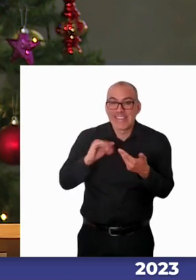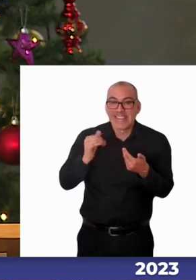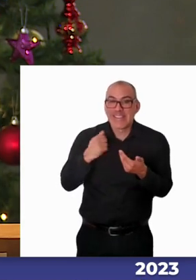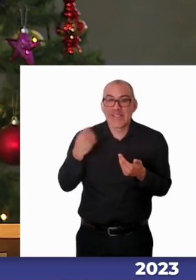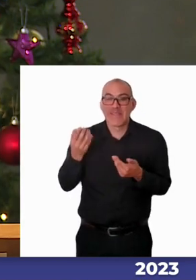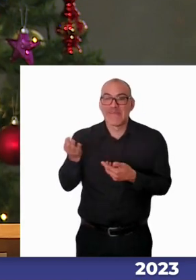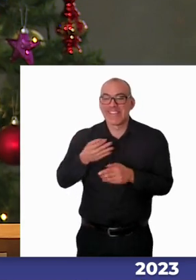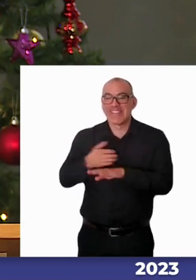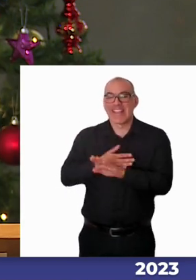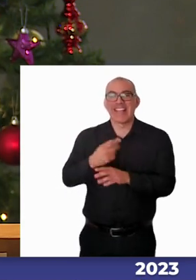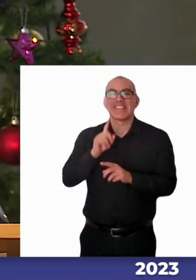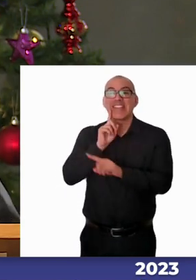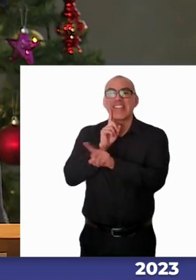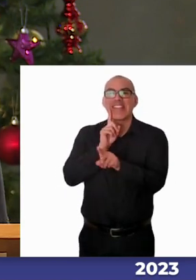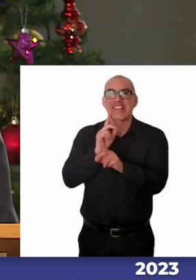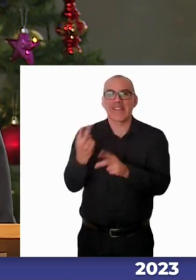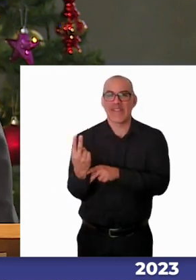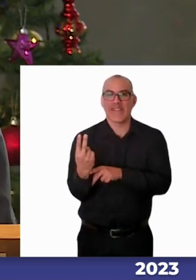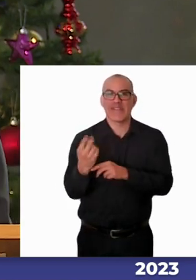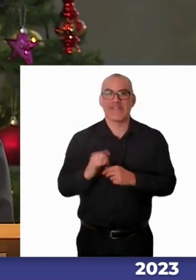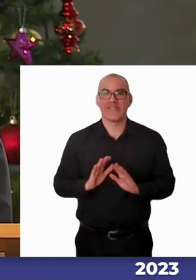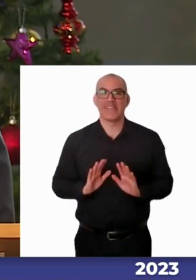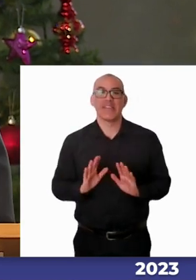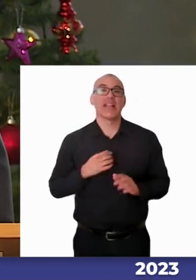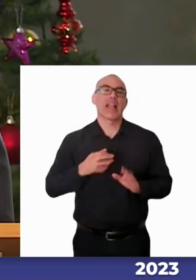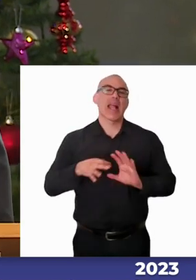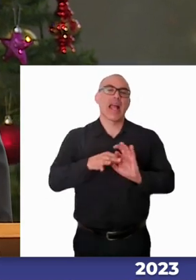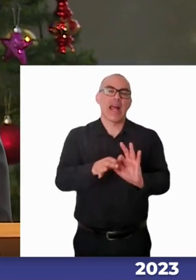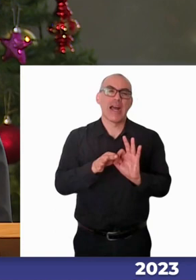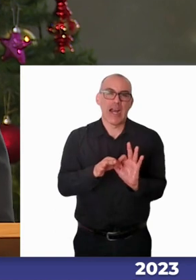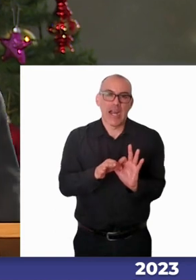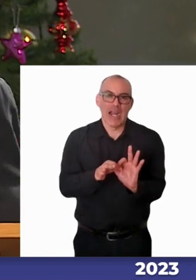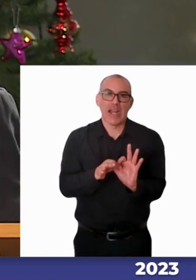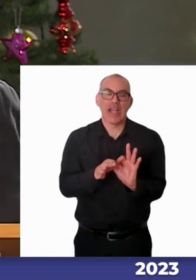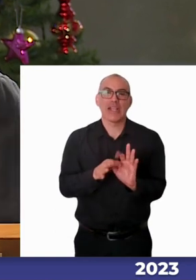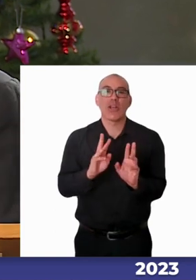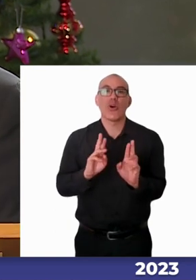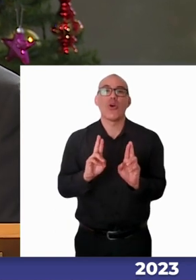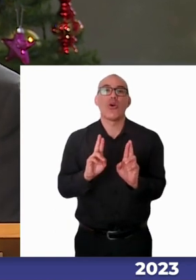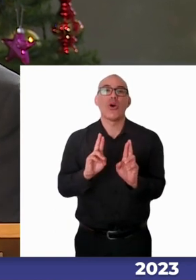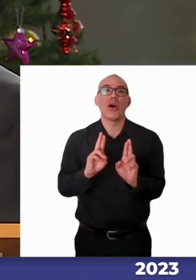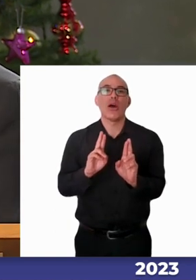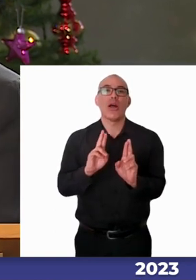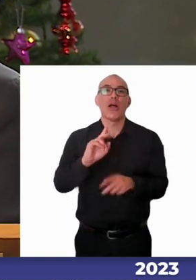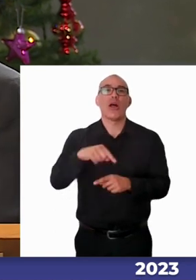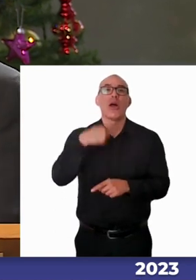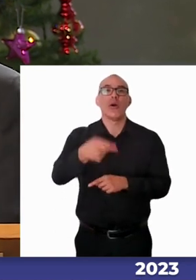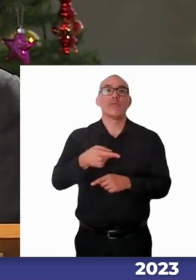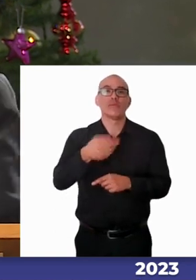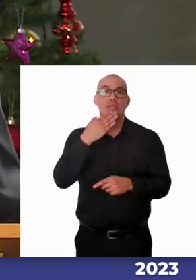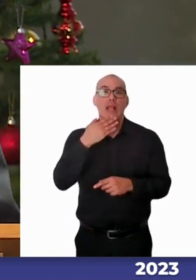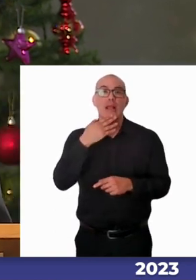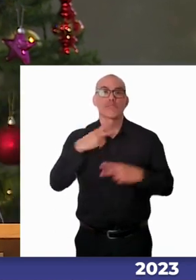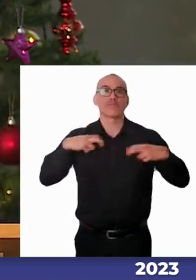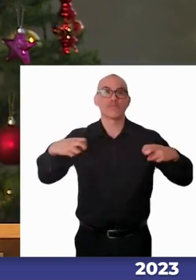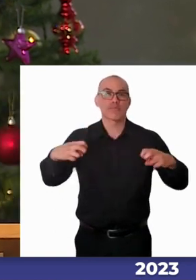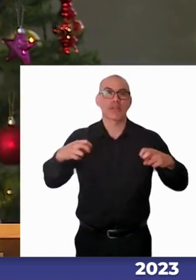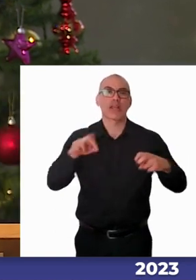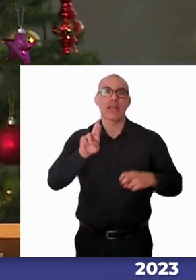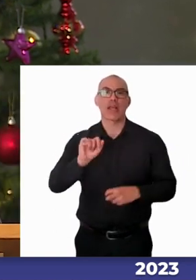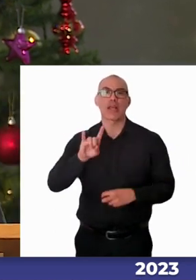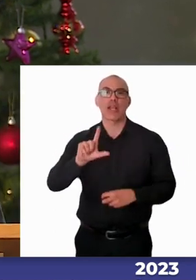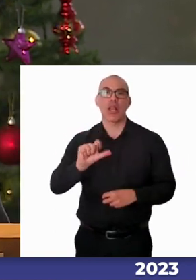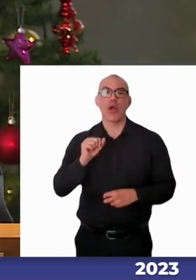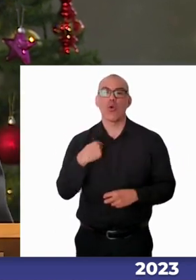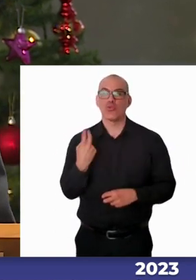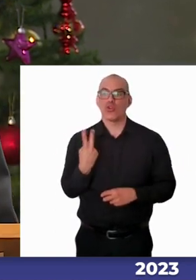Muchísimas gracias. Y bueno, espero que la próxima vez estemos en el panel con Raúl para tratar de explicar cómo en